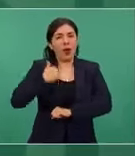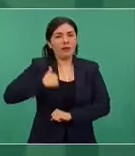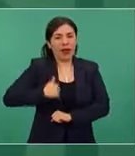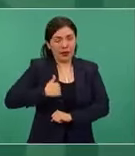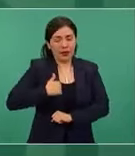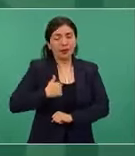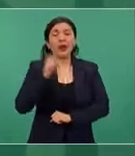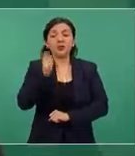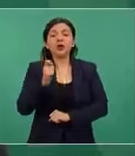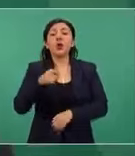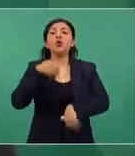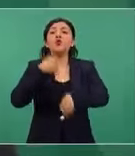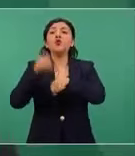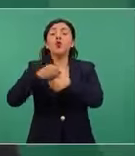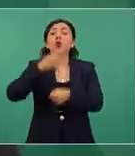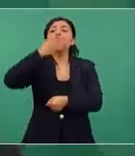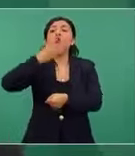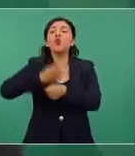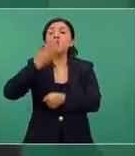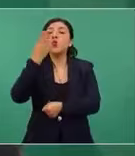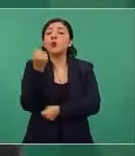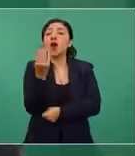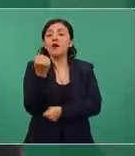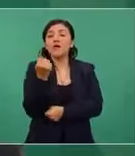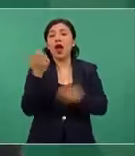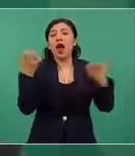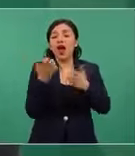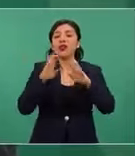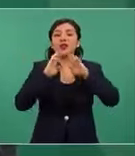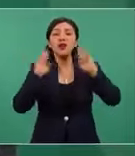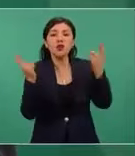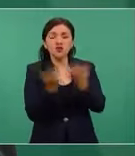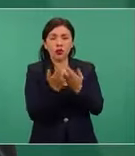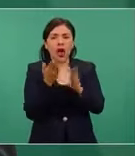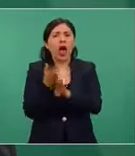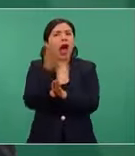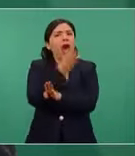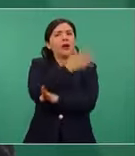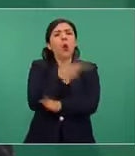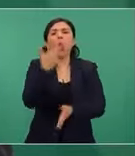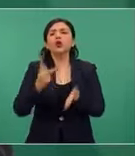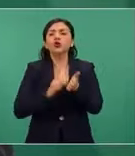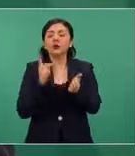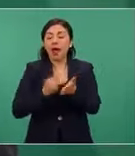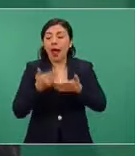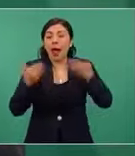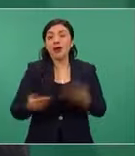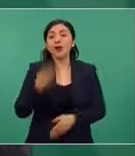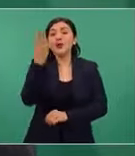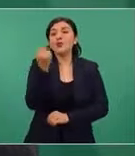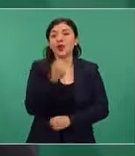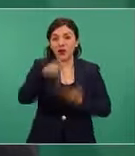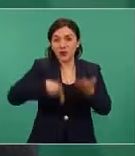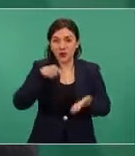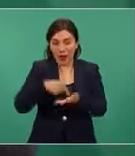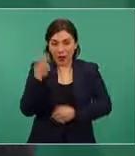a cabo la novena cumbre, ha habido antes que esta ocho, esta sería la novena. Le